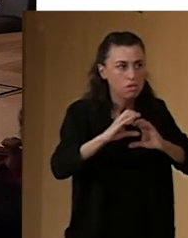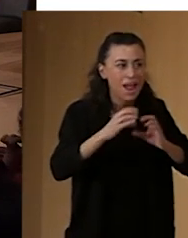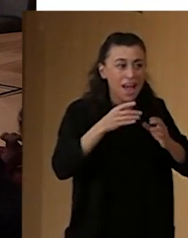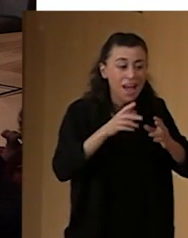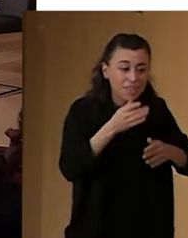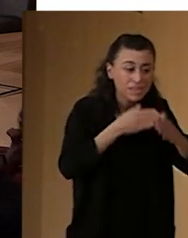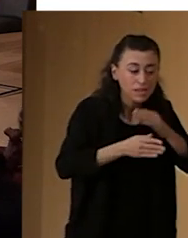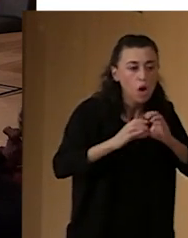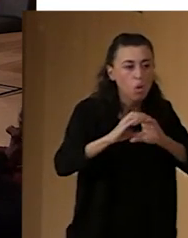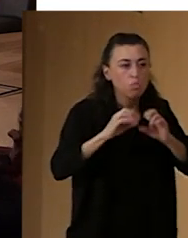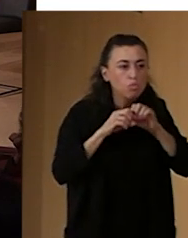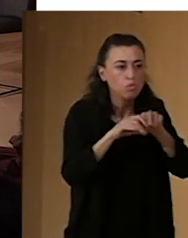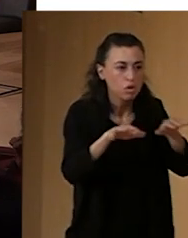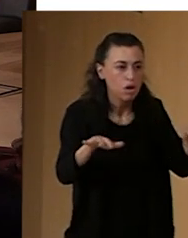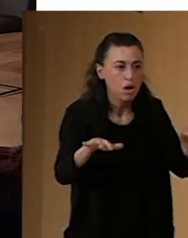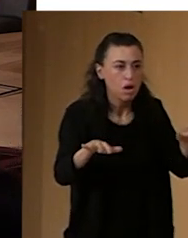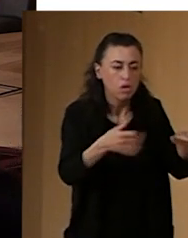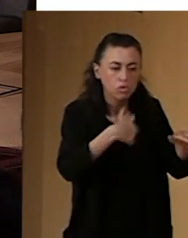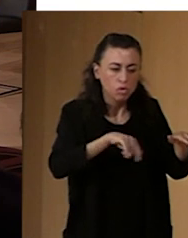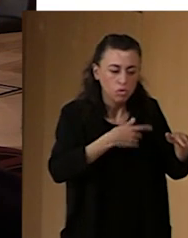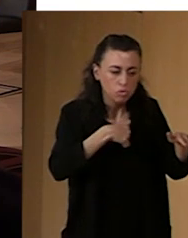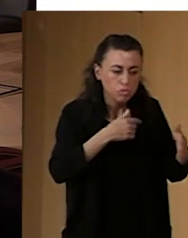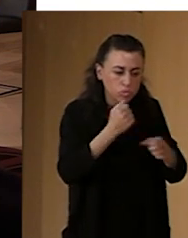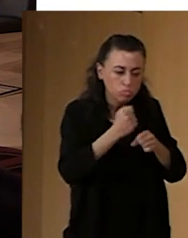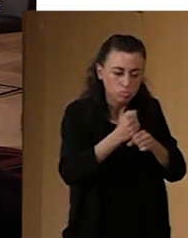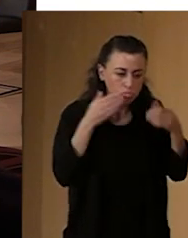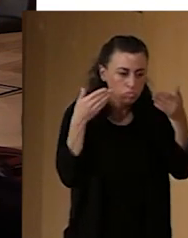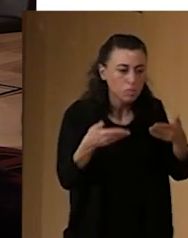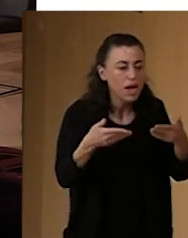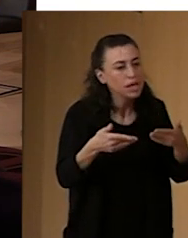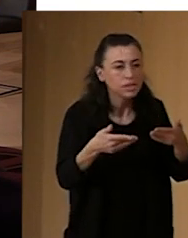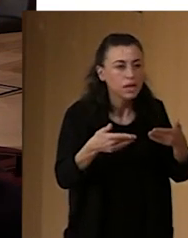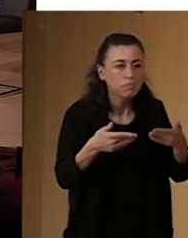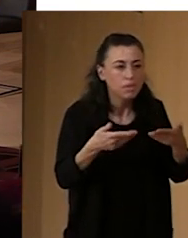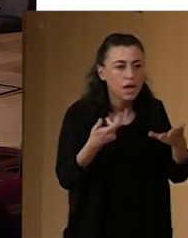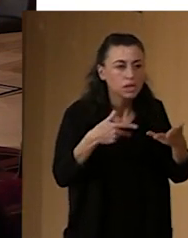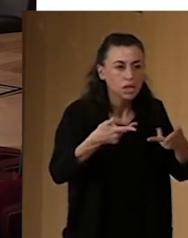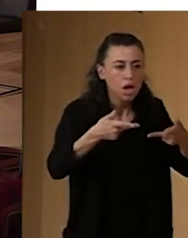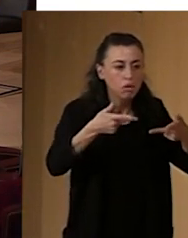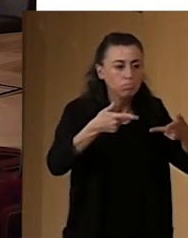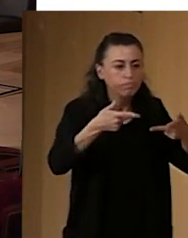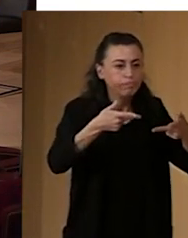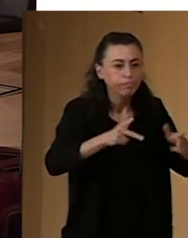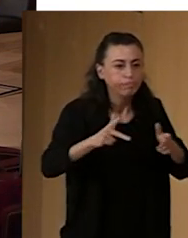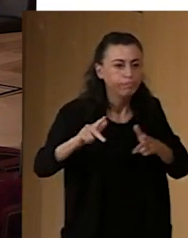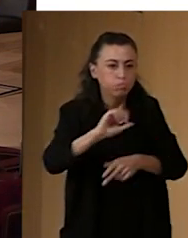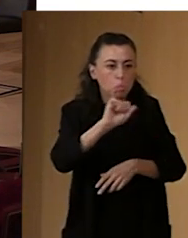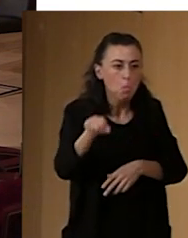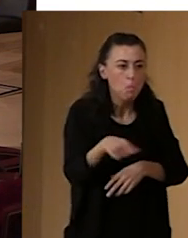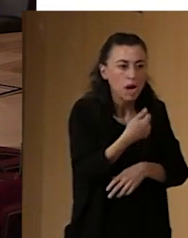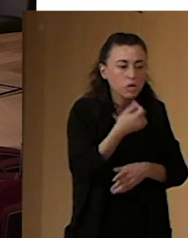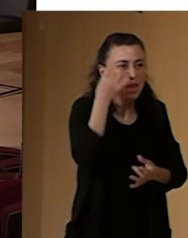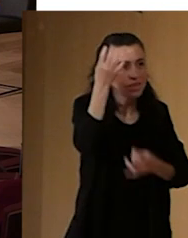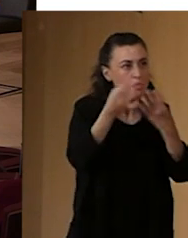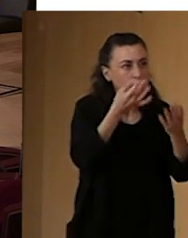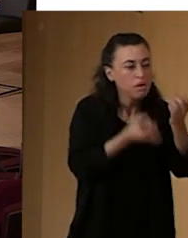que nos dedicamos a esto, ese síndrome de la butaca vacía o de hacer una actividad y que no haya participantes, no